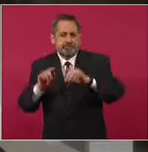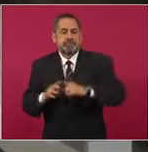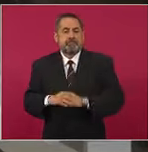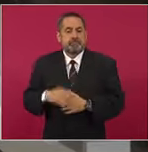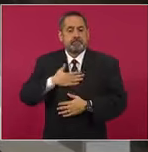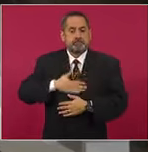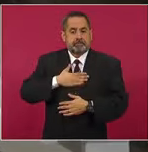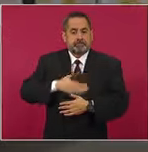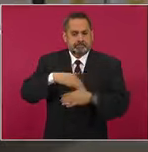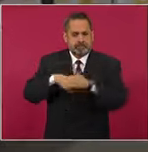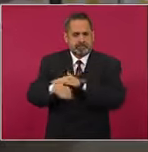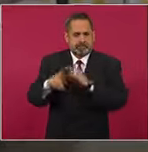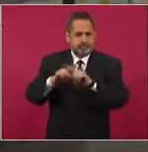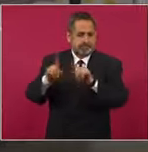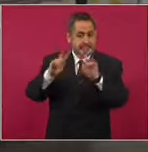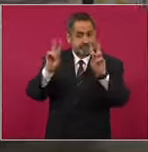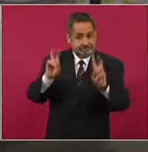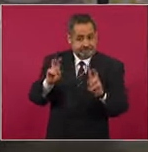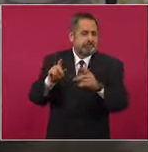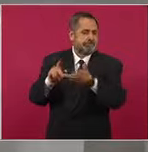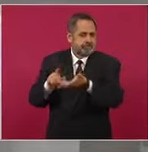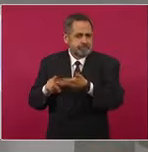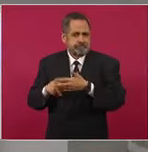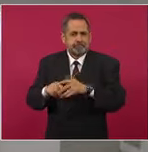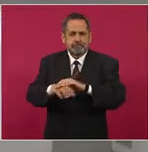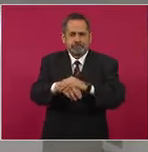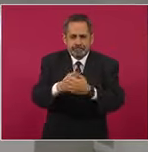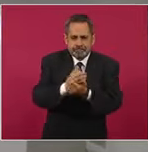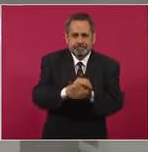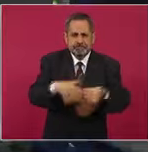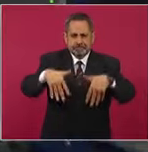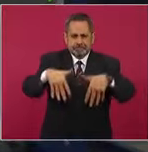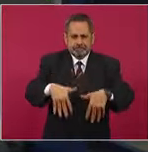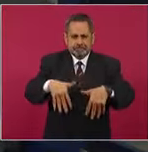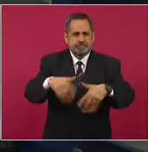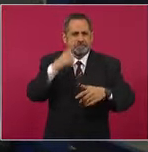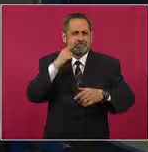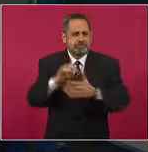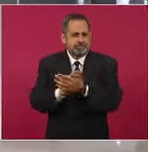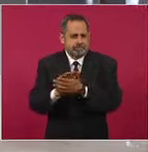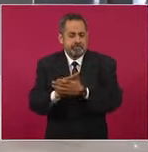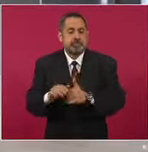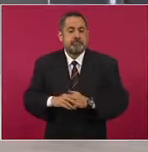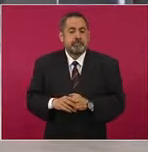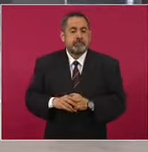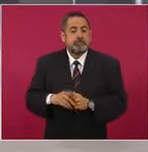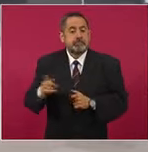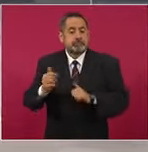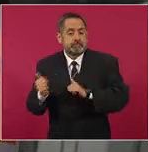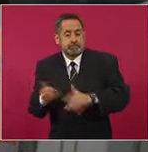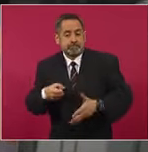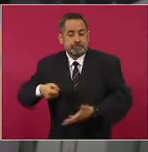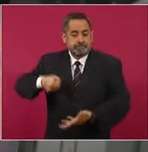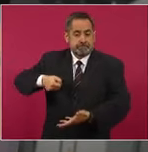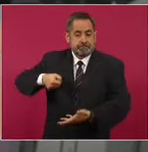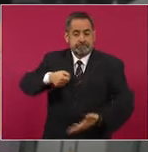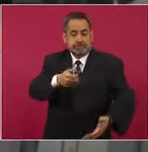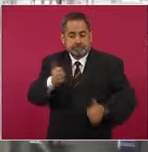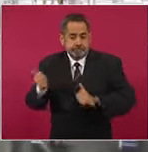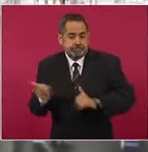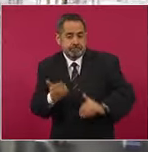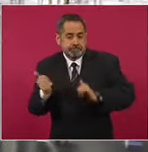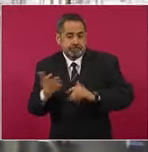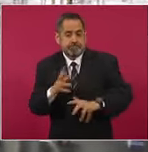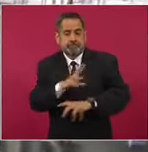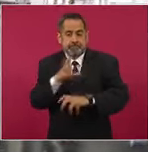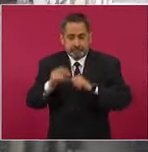sanitarios temáticos, se instalan llaves electrónicas y dispensadores. Y en sala de reclamo de equipaje, se continúa con la instalación de